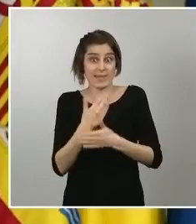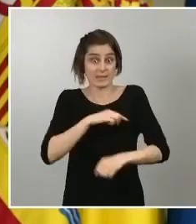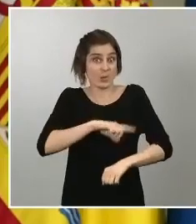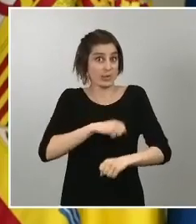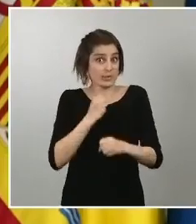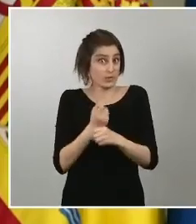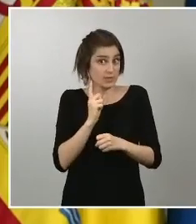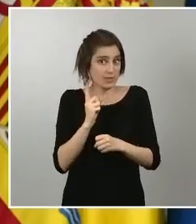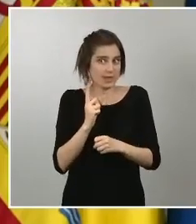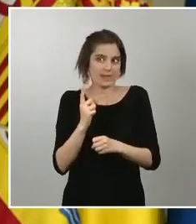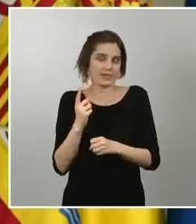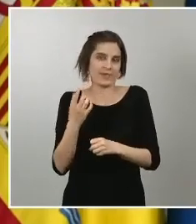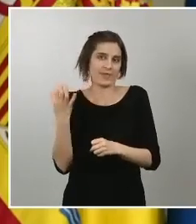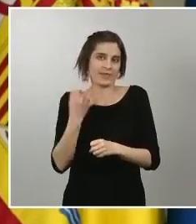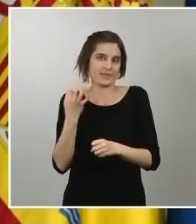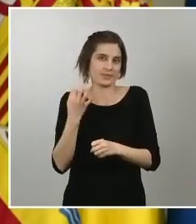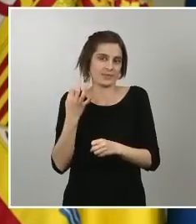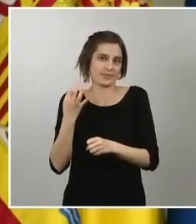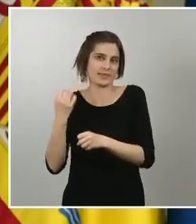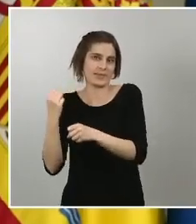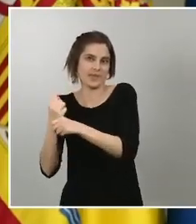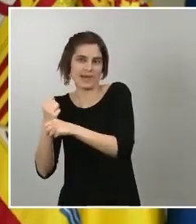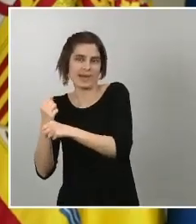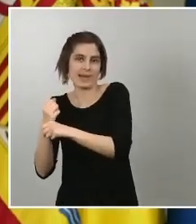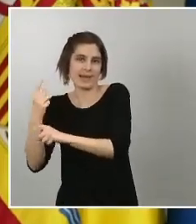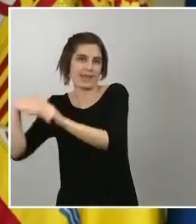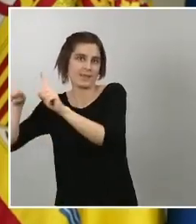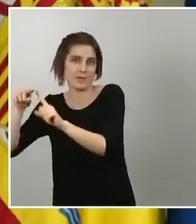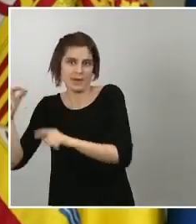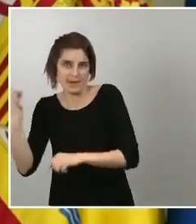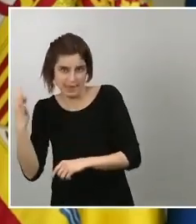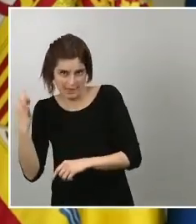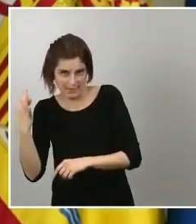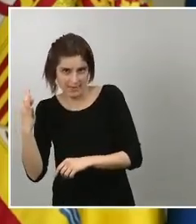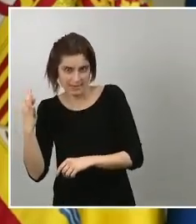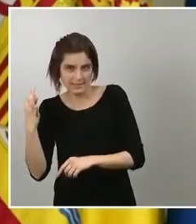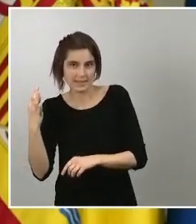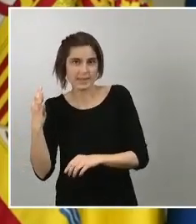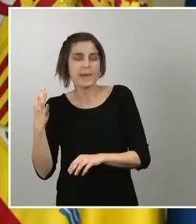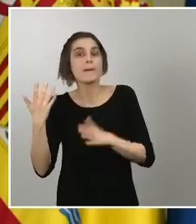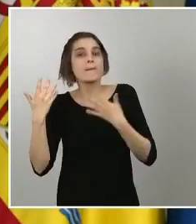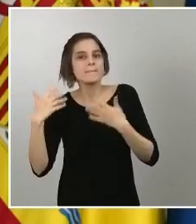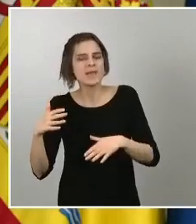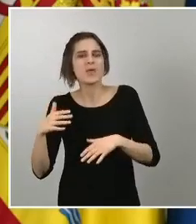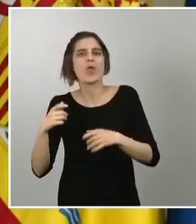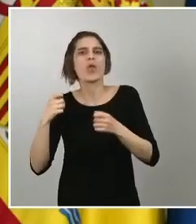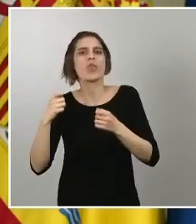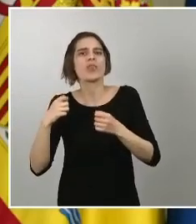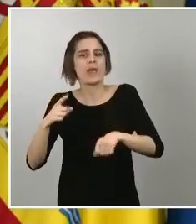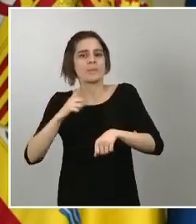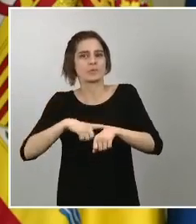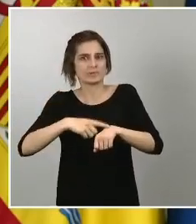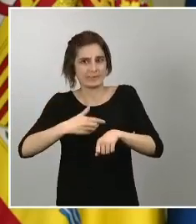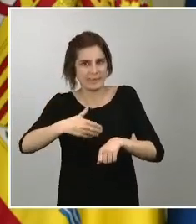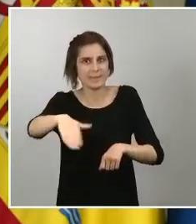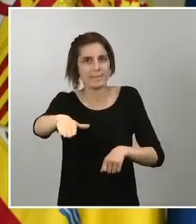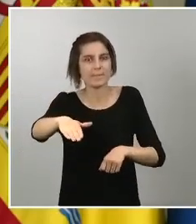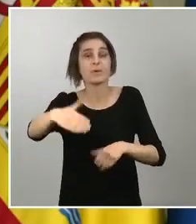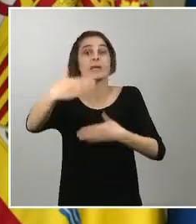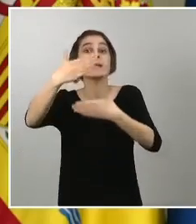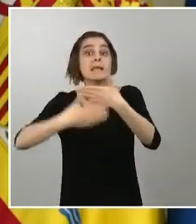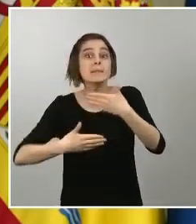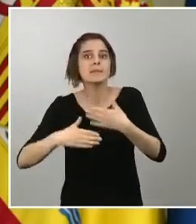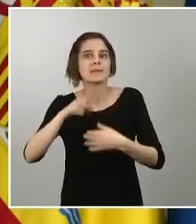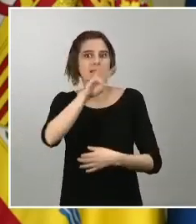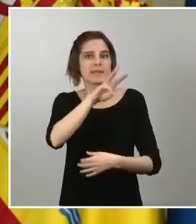en las empresas y han de ser devueltas eso sí fijamos un límite que es el 31 de diciembre del año 2020